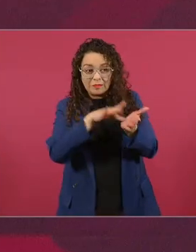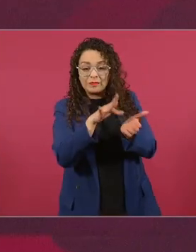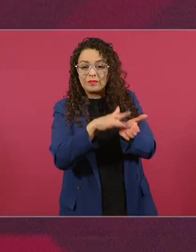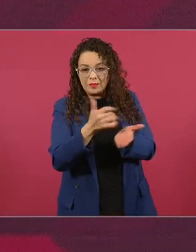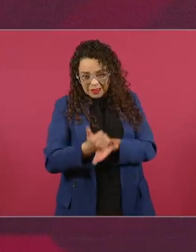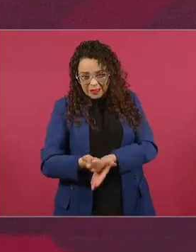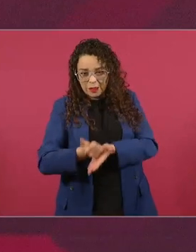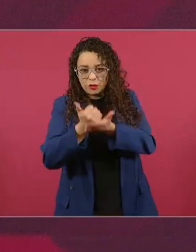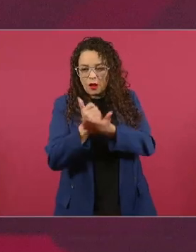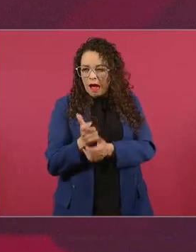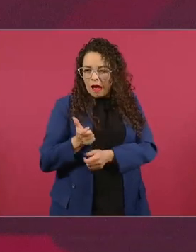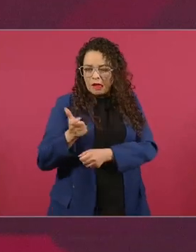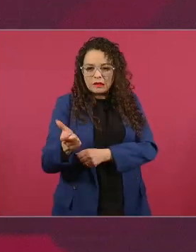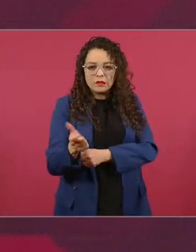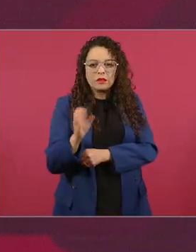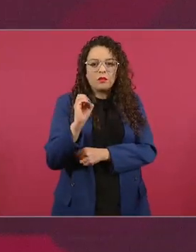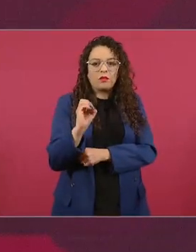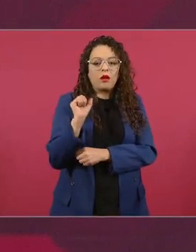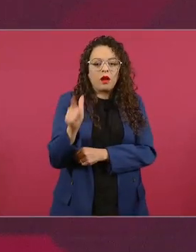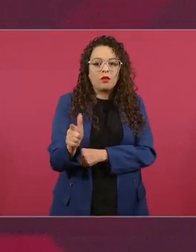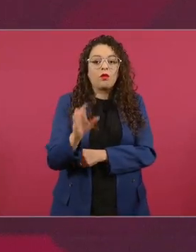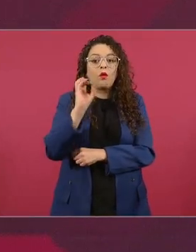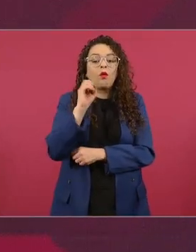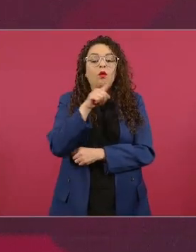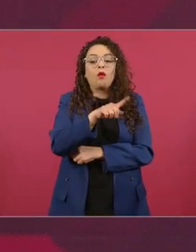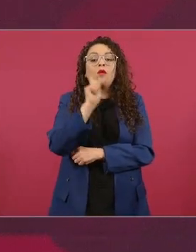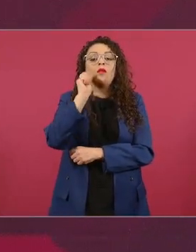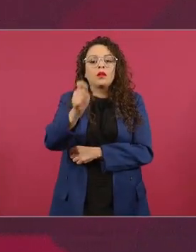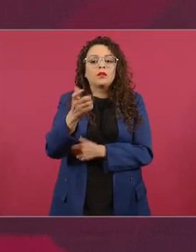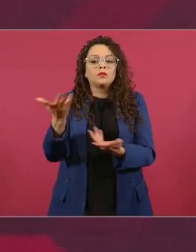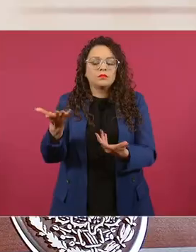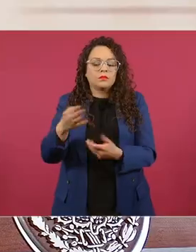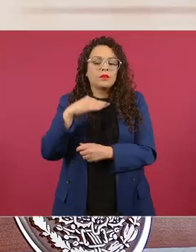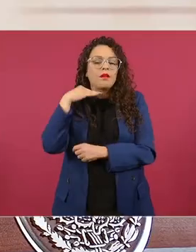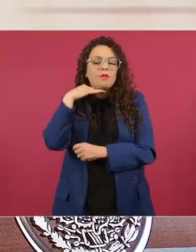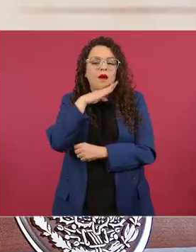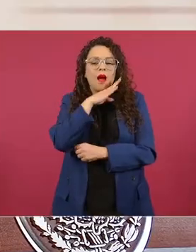el besamano que